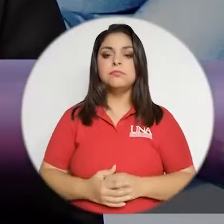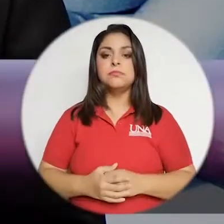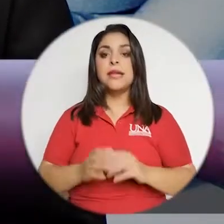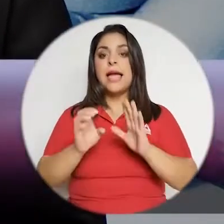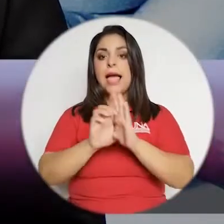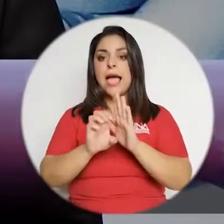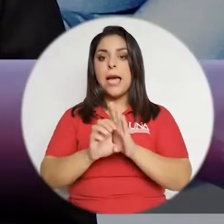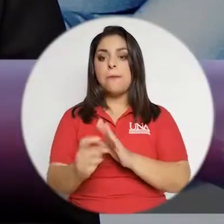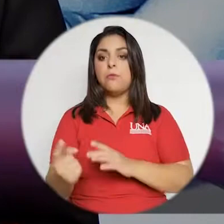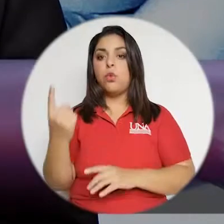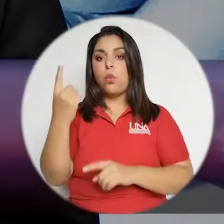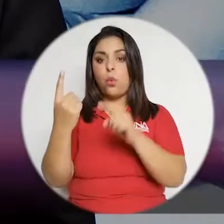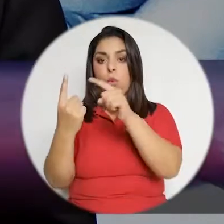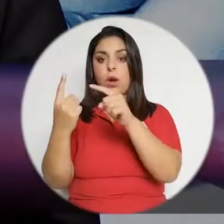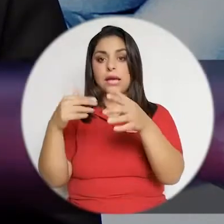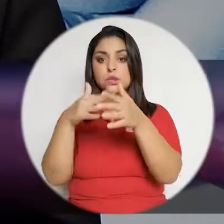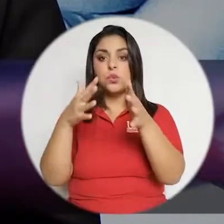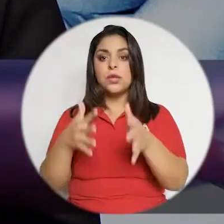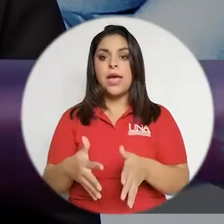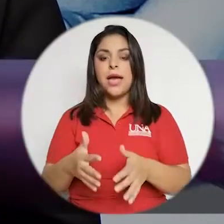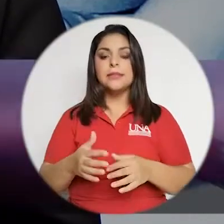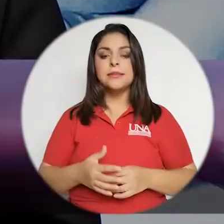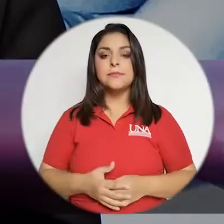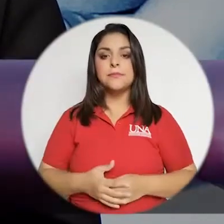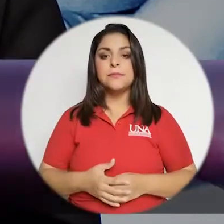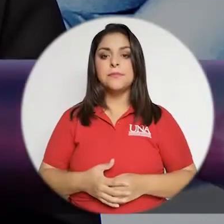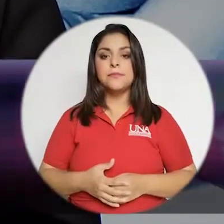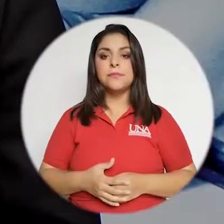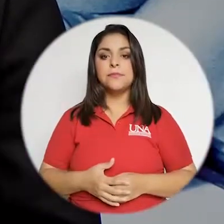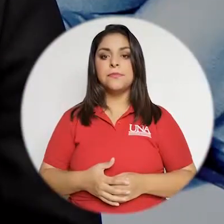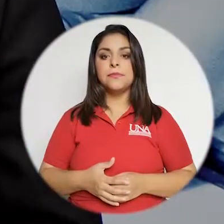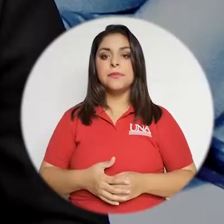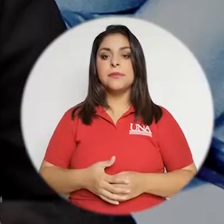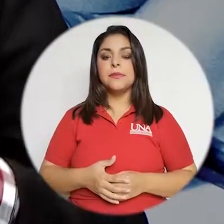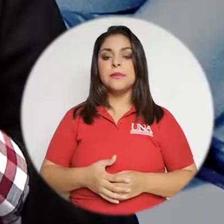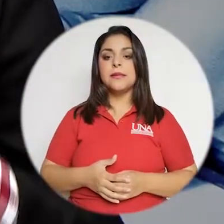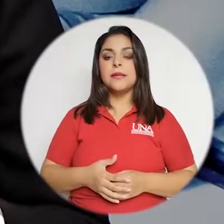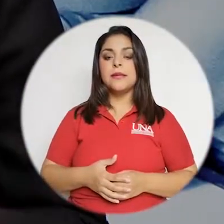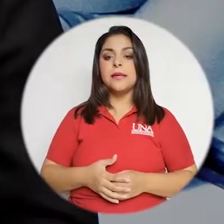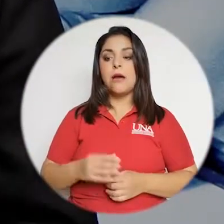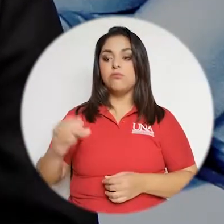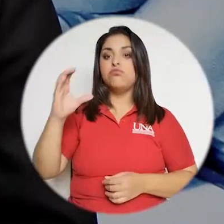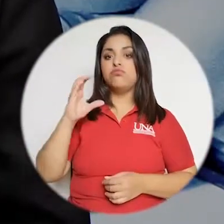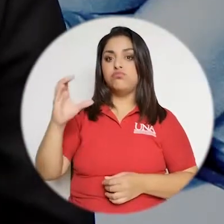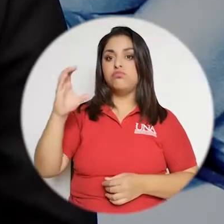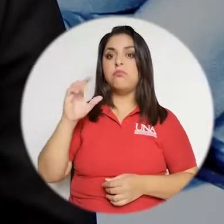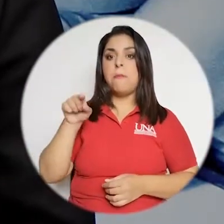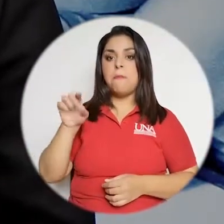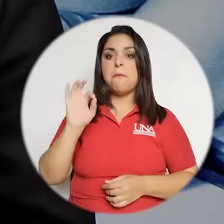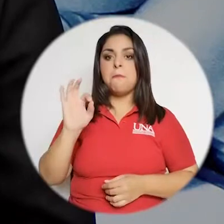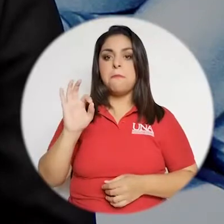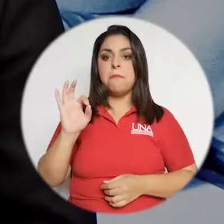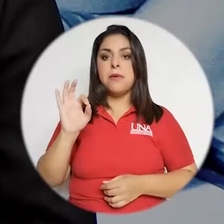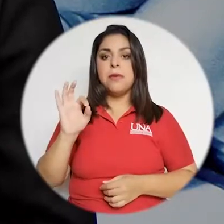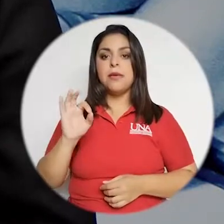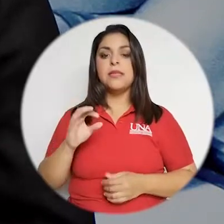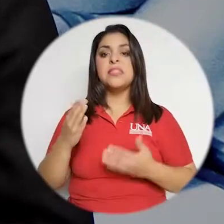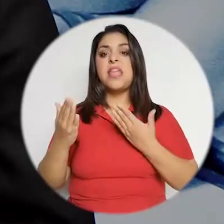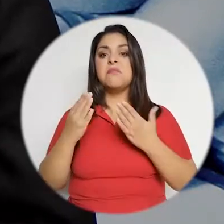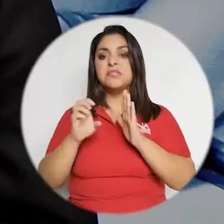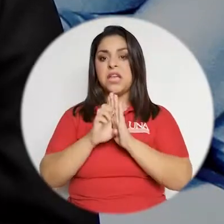ingresos. Si tomamos el caso de un estudiante de los primeros deciles de ingresos,